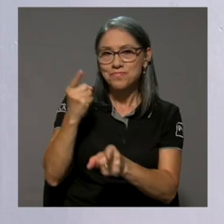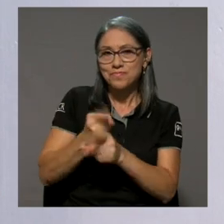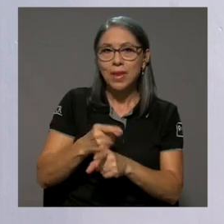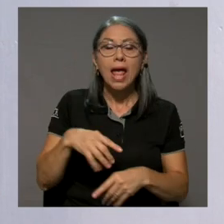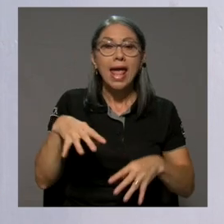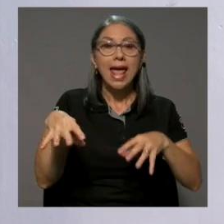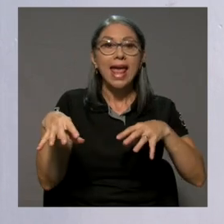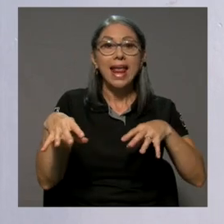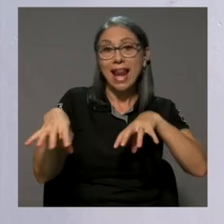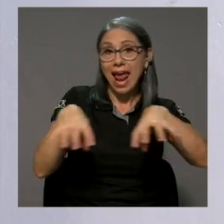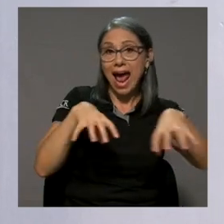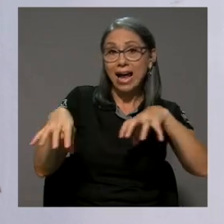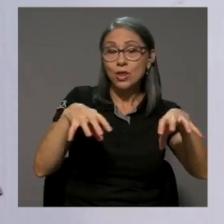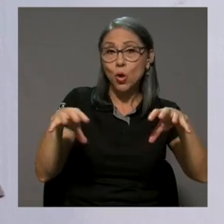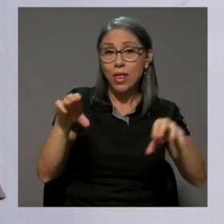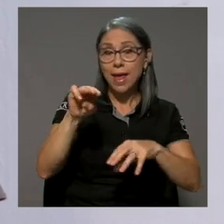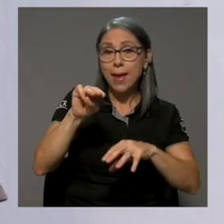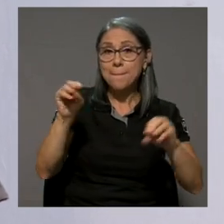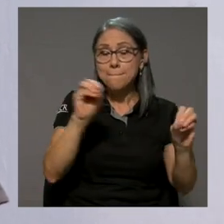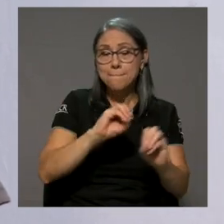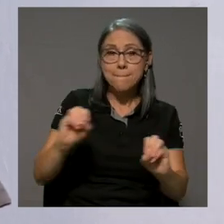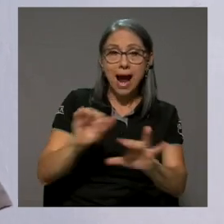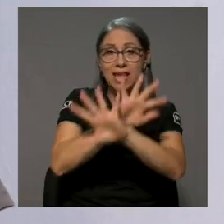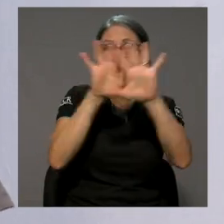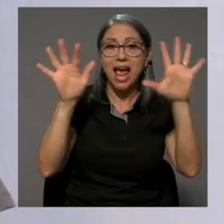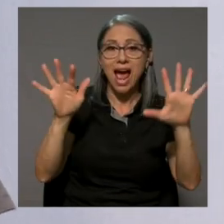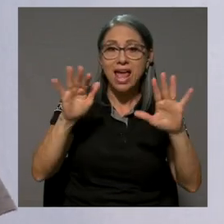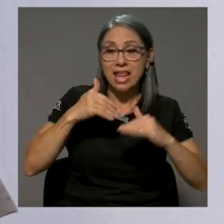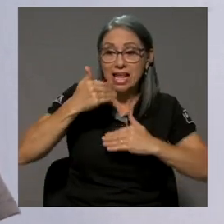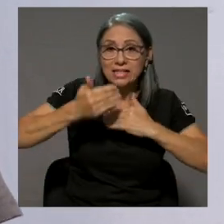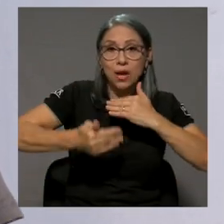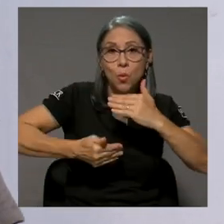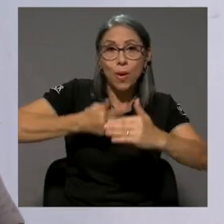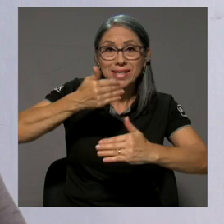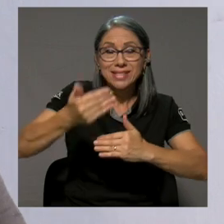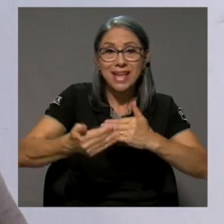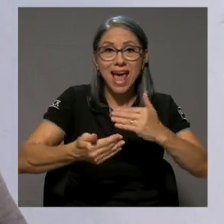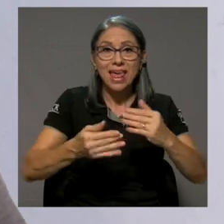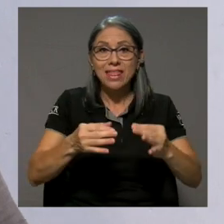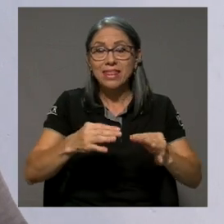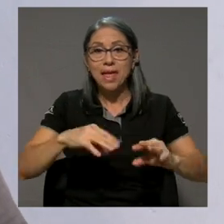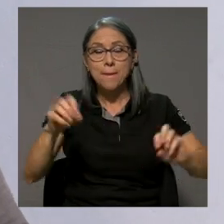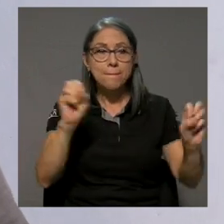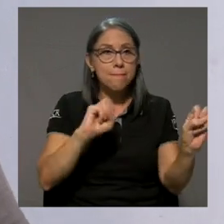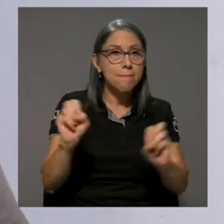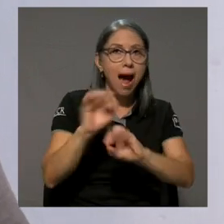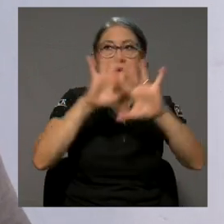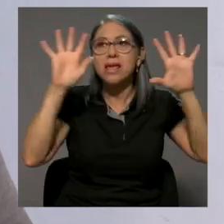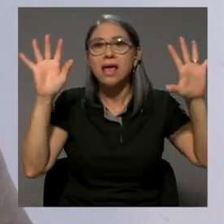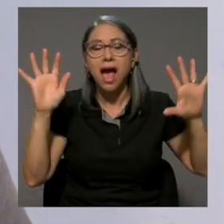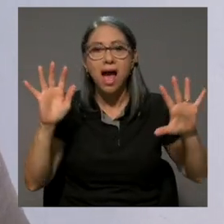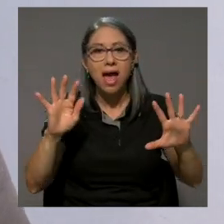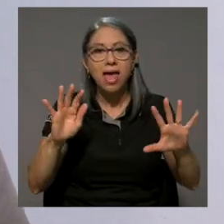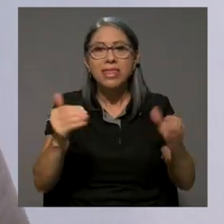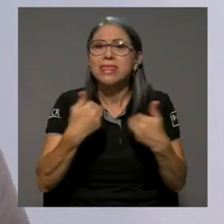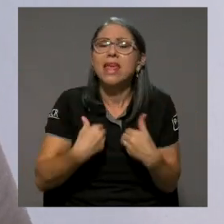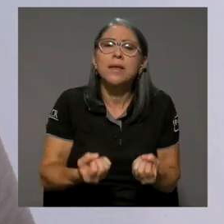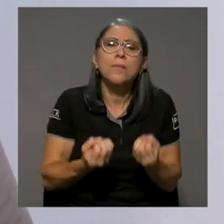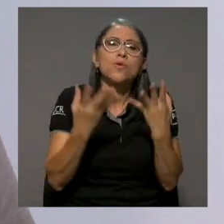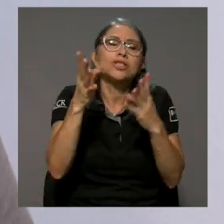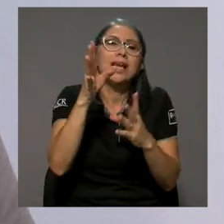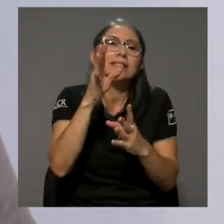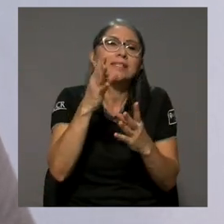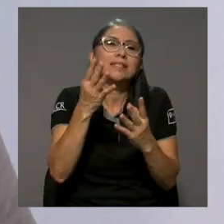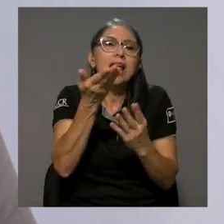de magia y la secuencia de un acto de magia tiene muchísimos paralelos